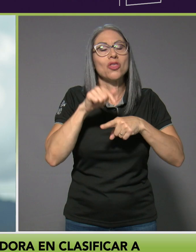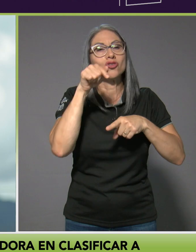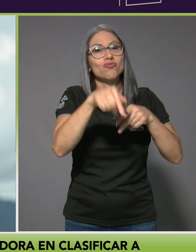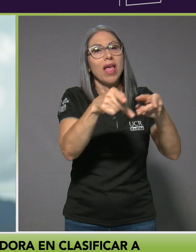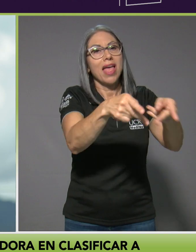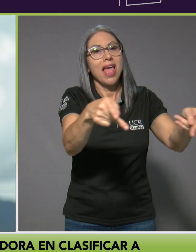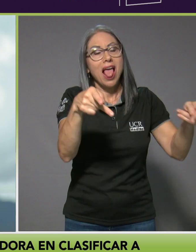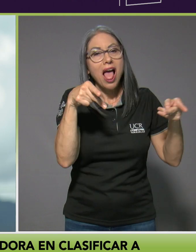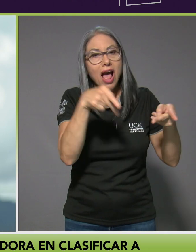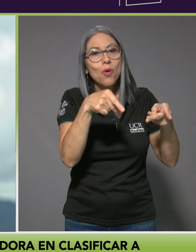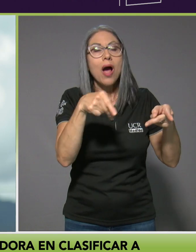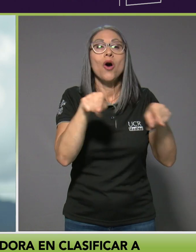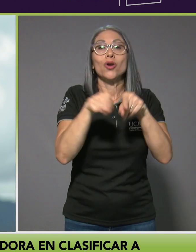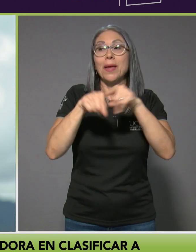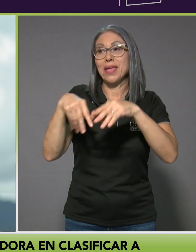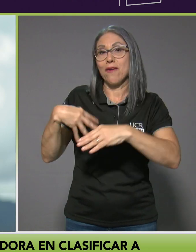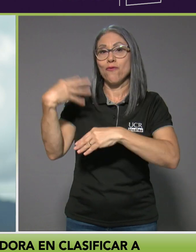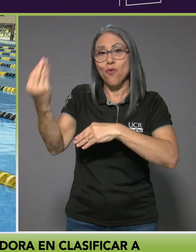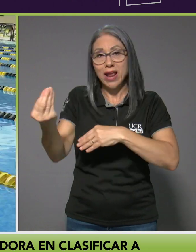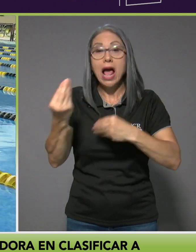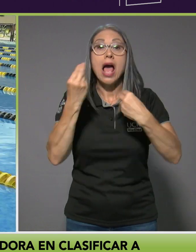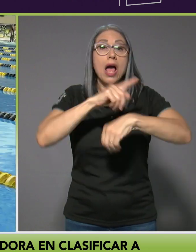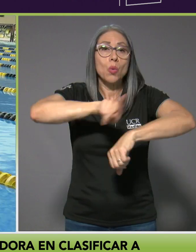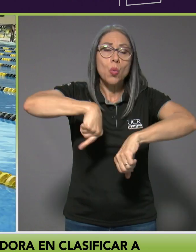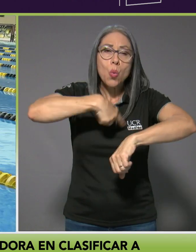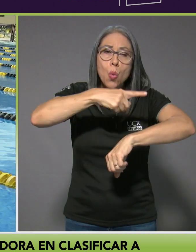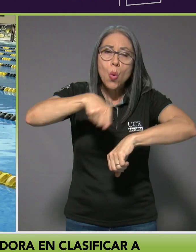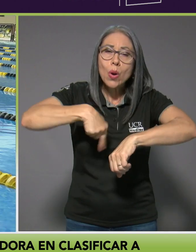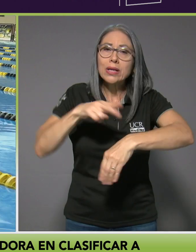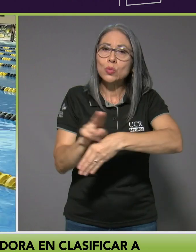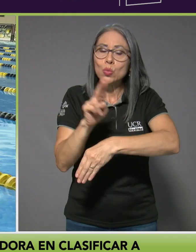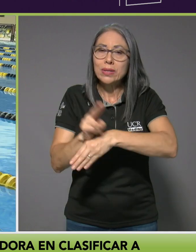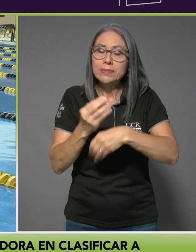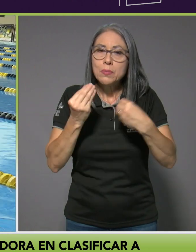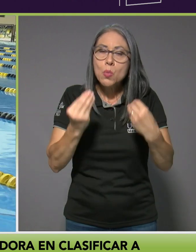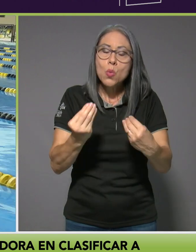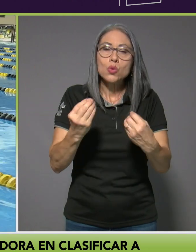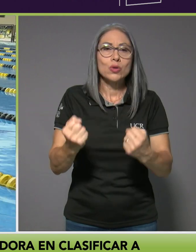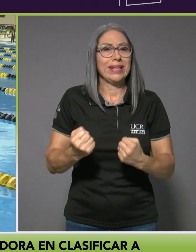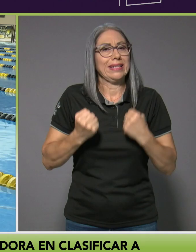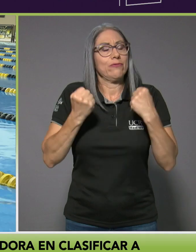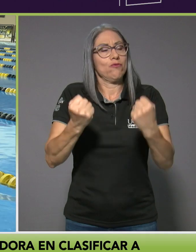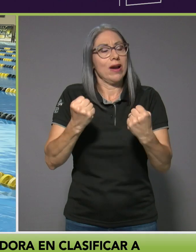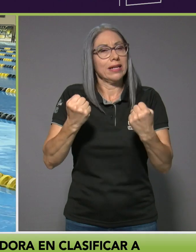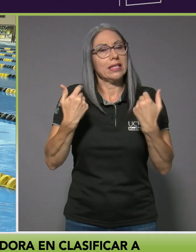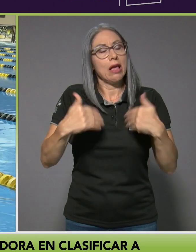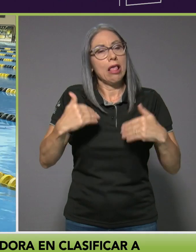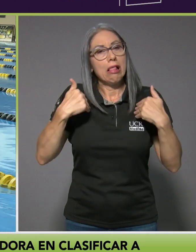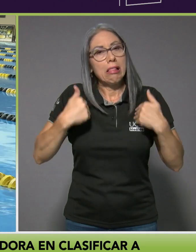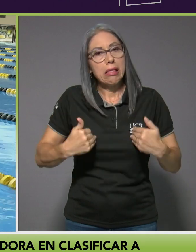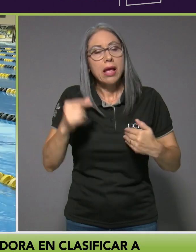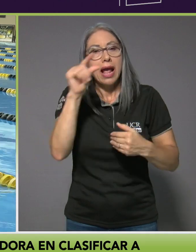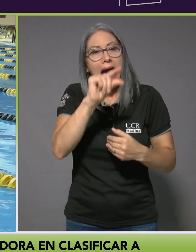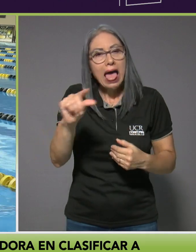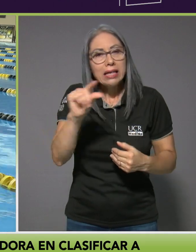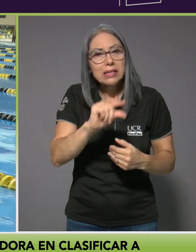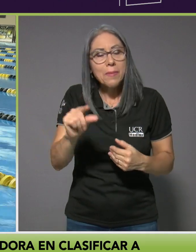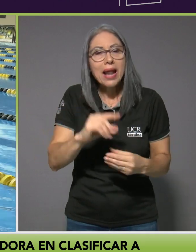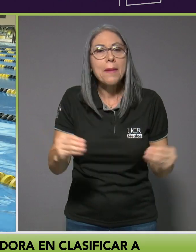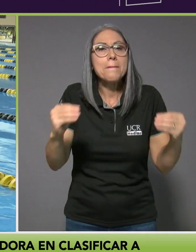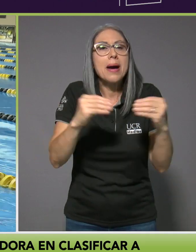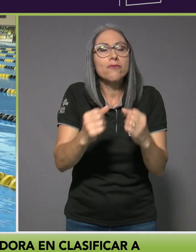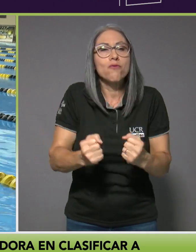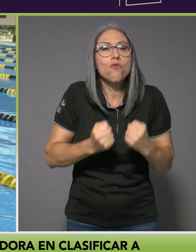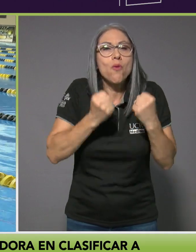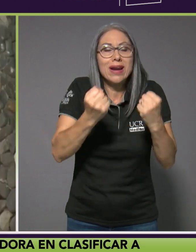bastantes horas que se consume, bastante energía también. Es bastante fuerte, cada semana es un poco más fuerte que la anterior.